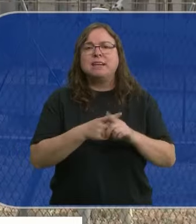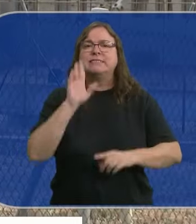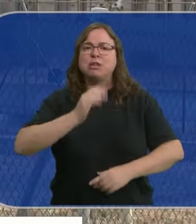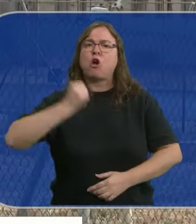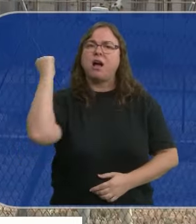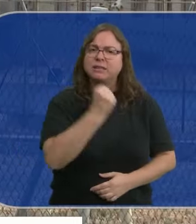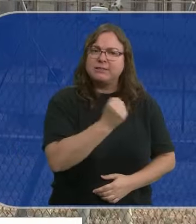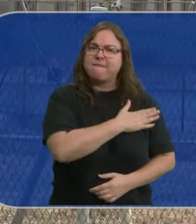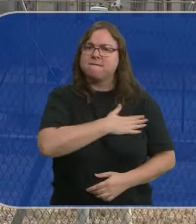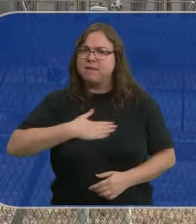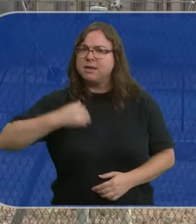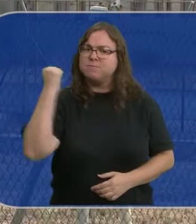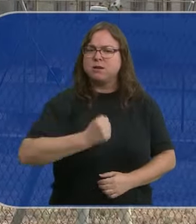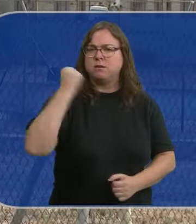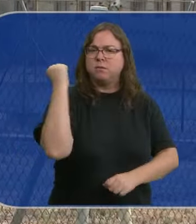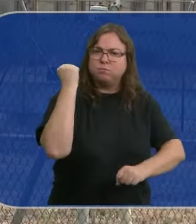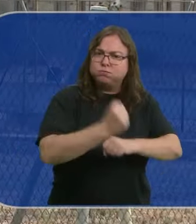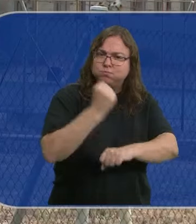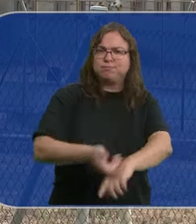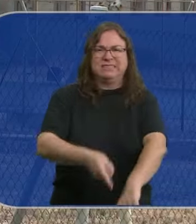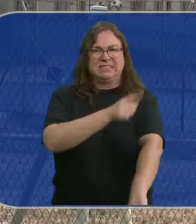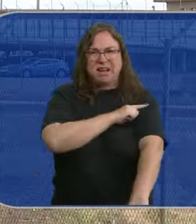asesinato con alevosía y ensañamiento.